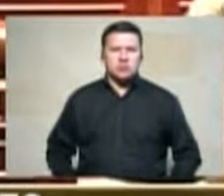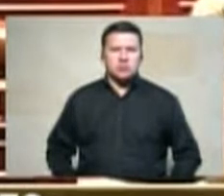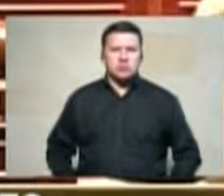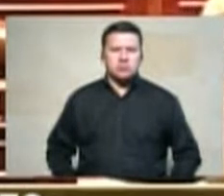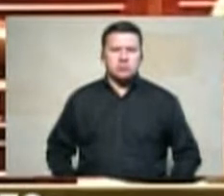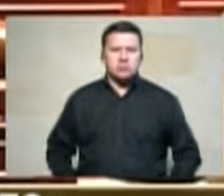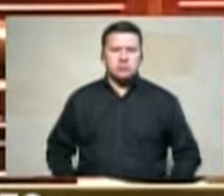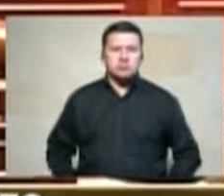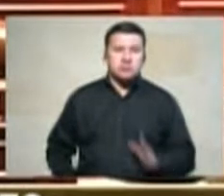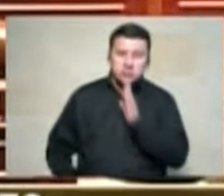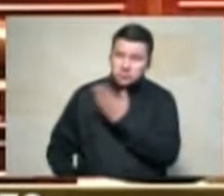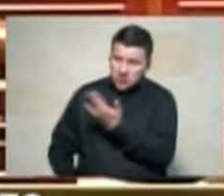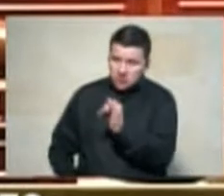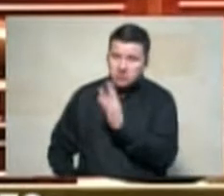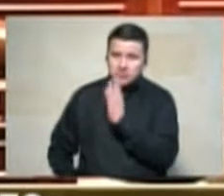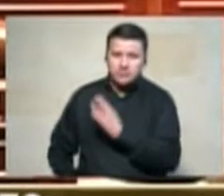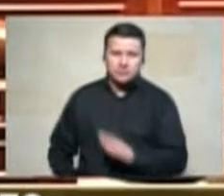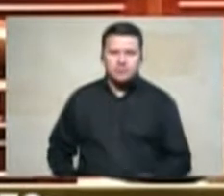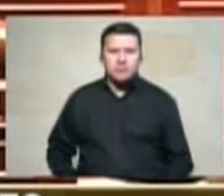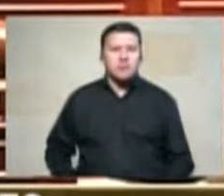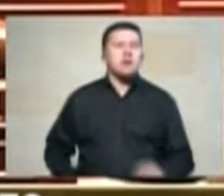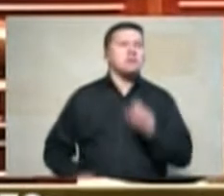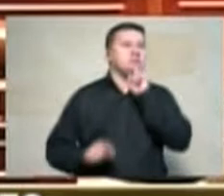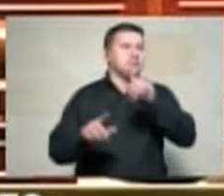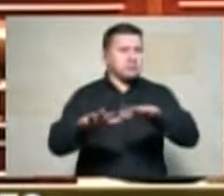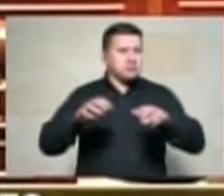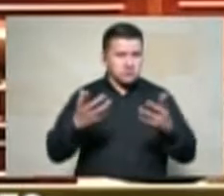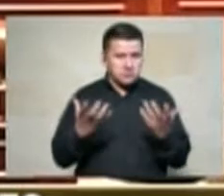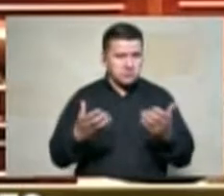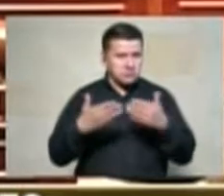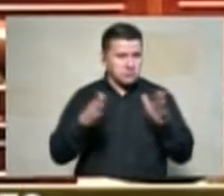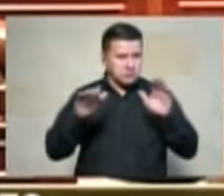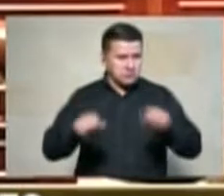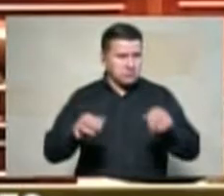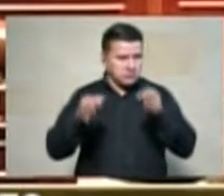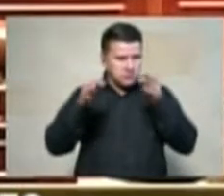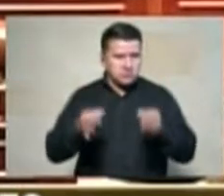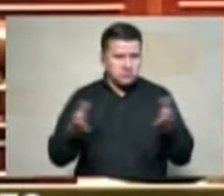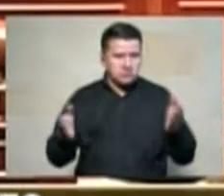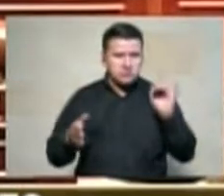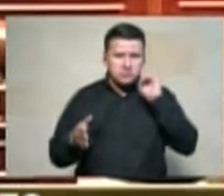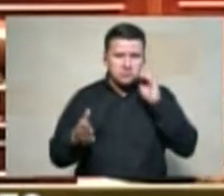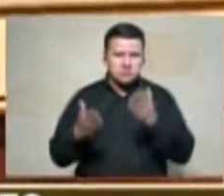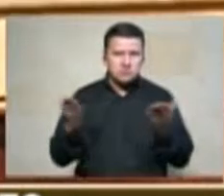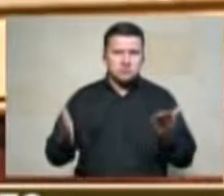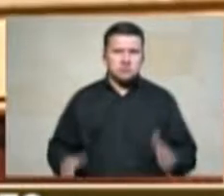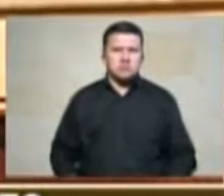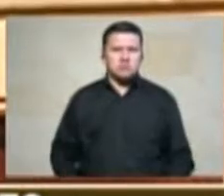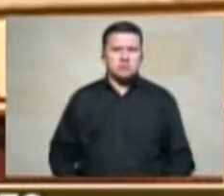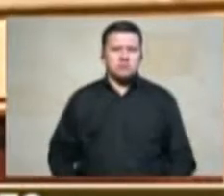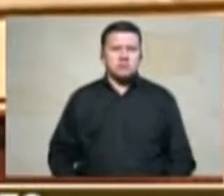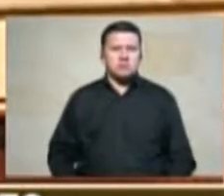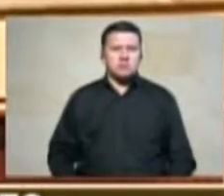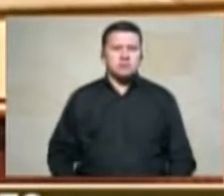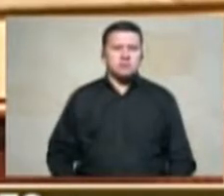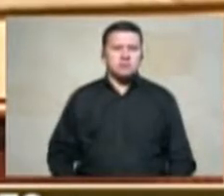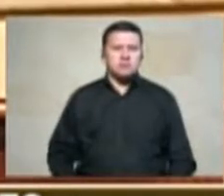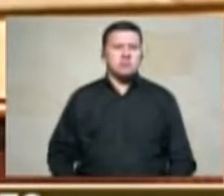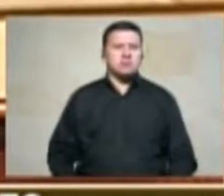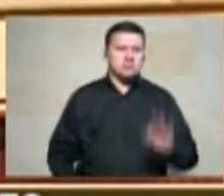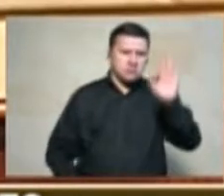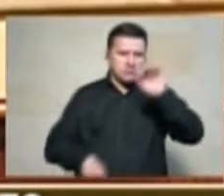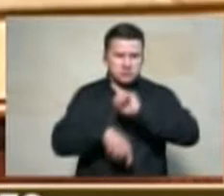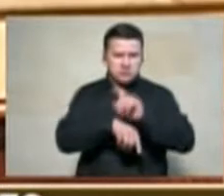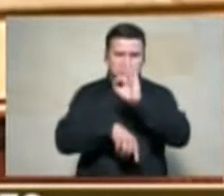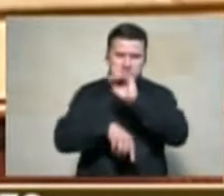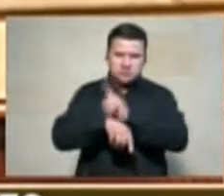¿Ya? ¿Que hablen de una vez? Pregunto entonces a la plenaria si desea declararse en sesión informal para que escuchemos por tres minutos